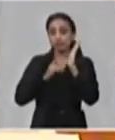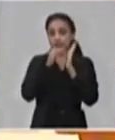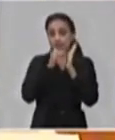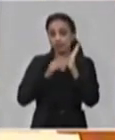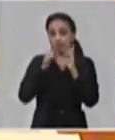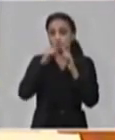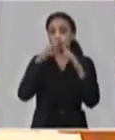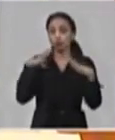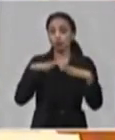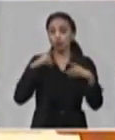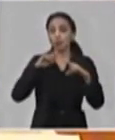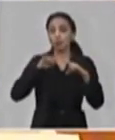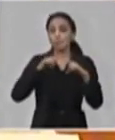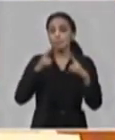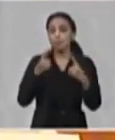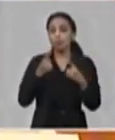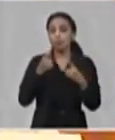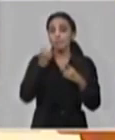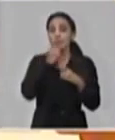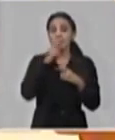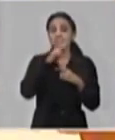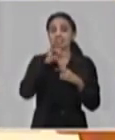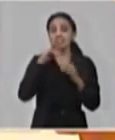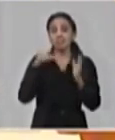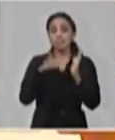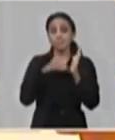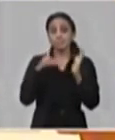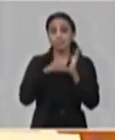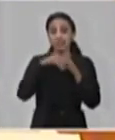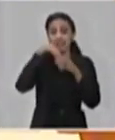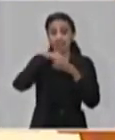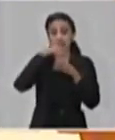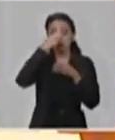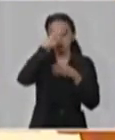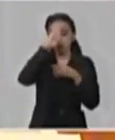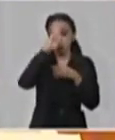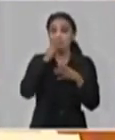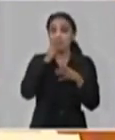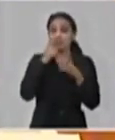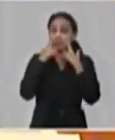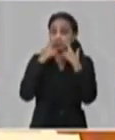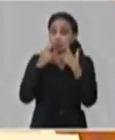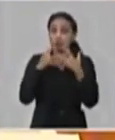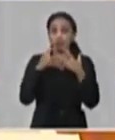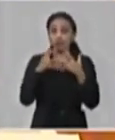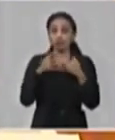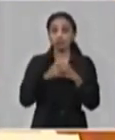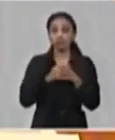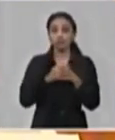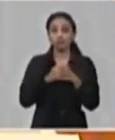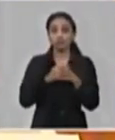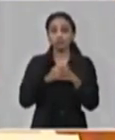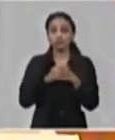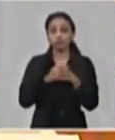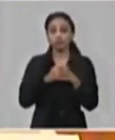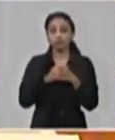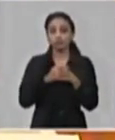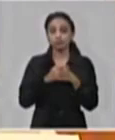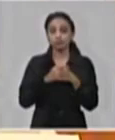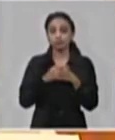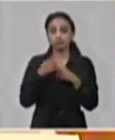porque son más de 26.000 en el país. Y creo que es importante que tengamos